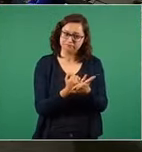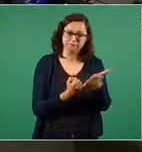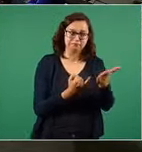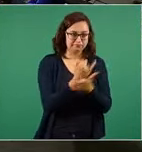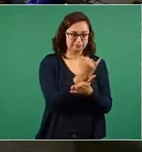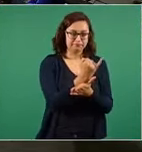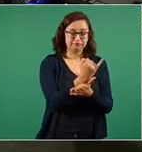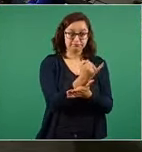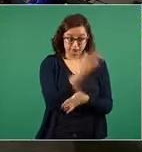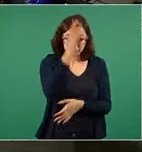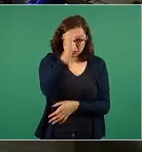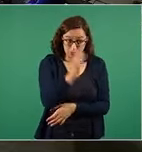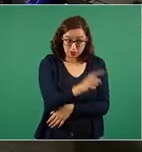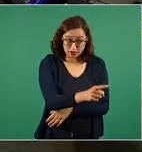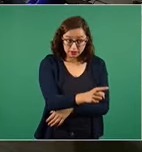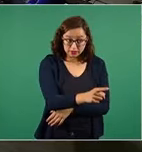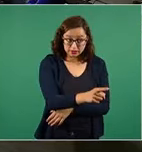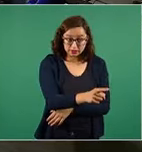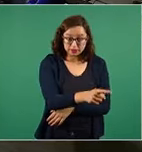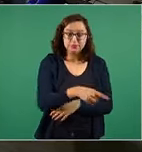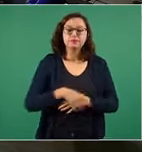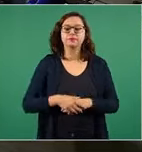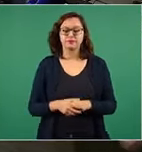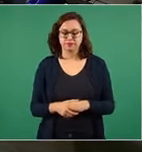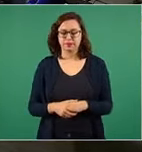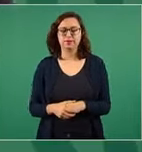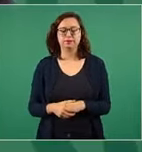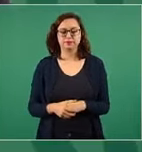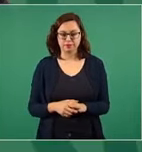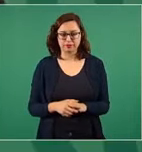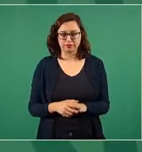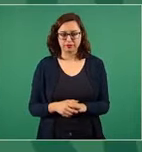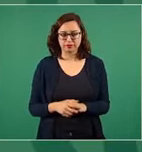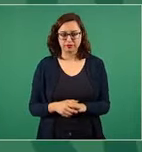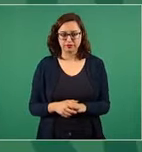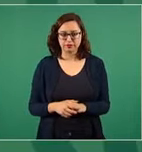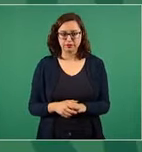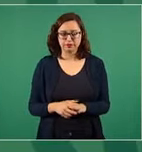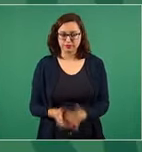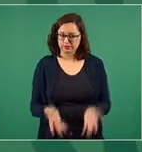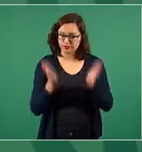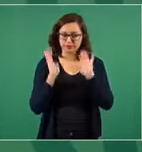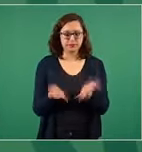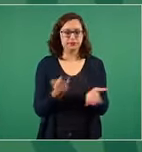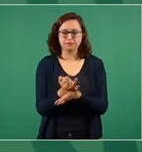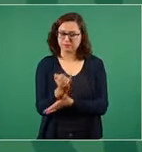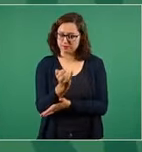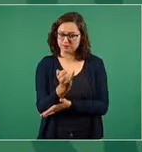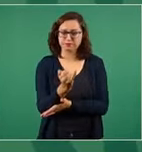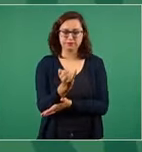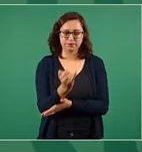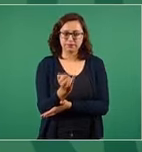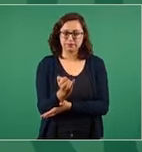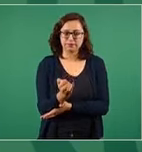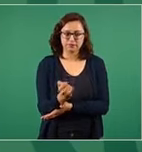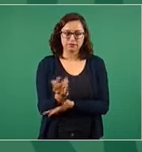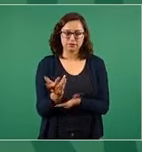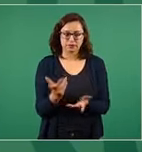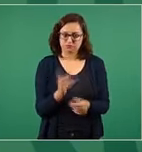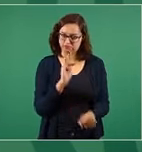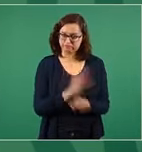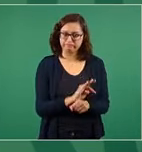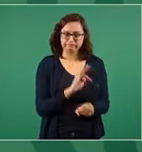¿de acuerdo? Para que en definitiva se les dé